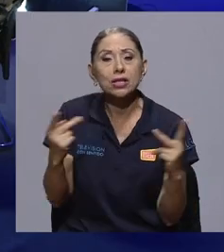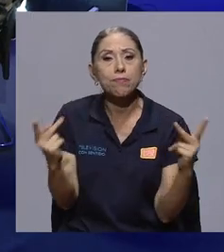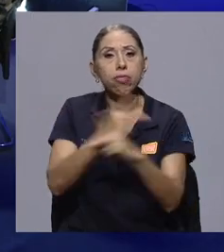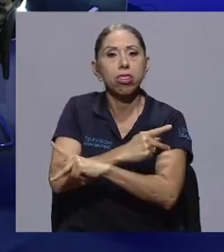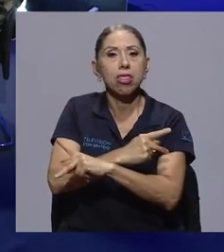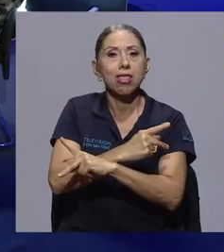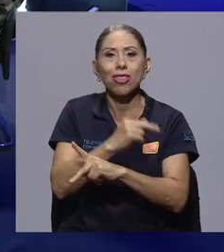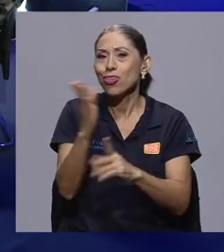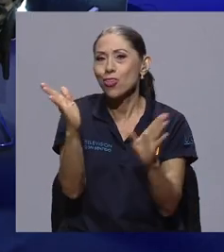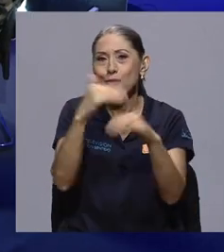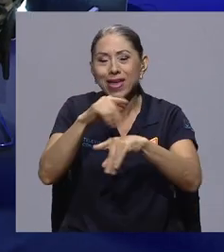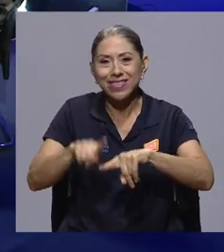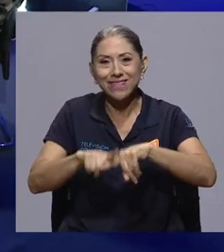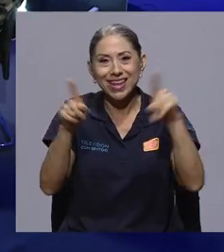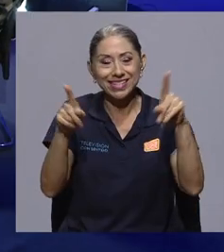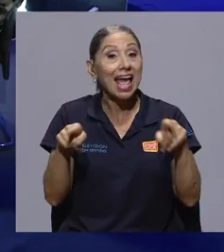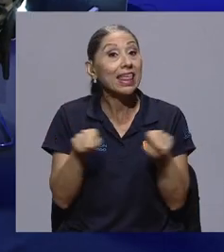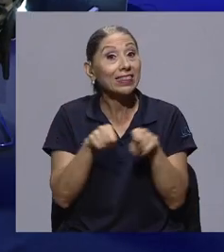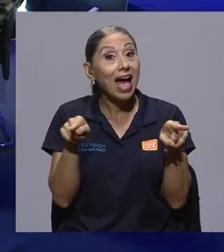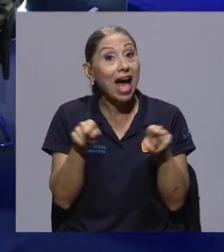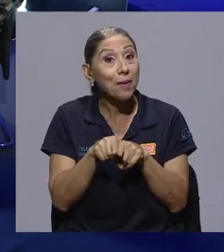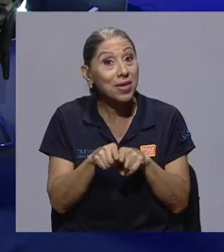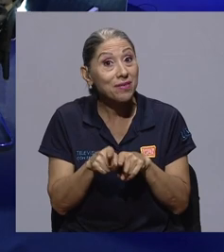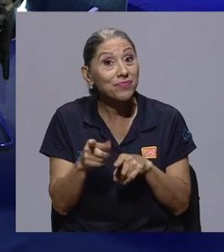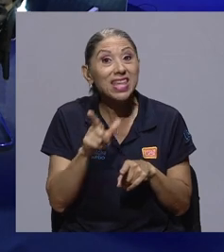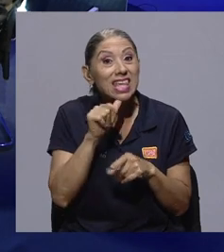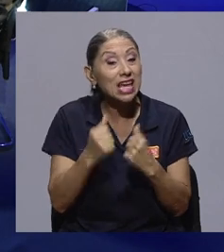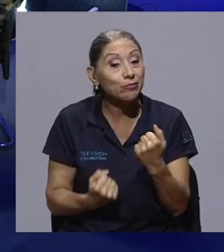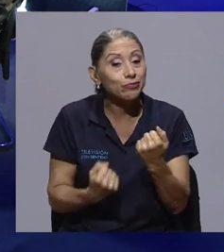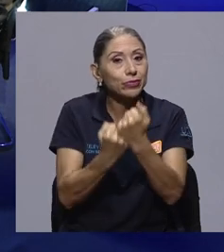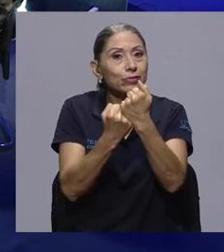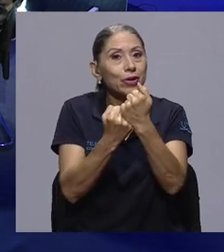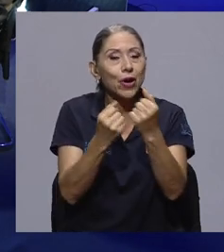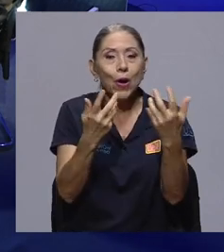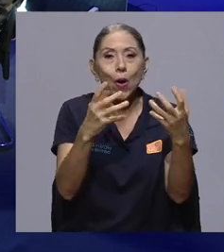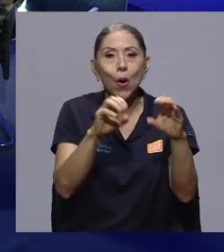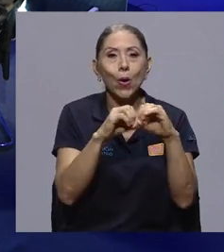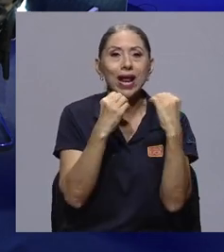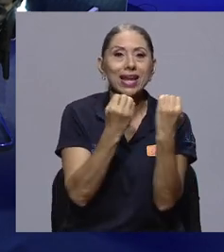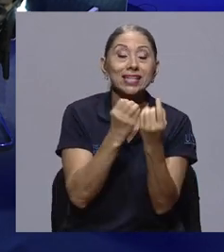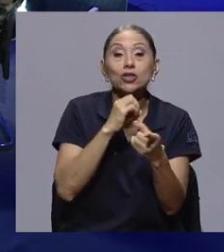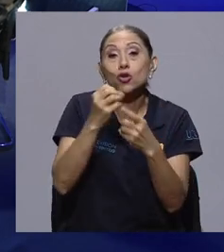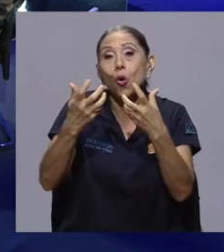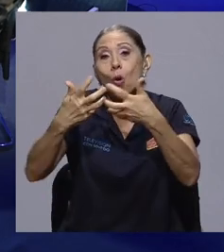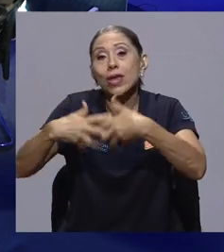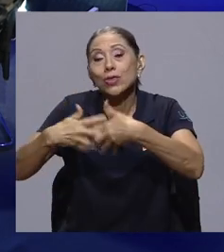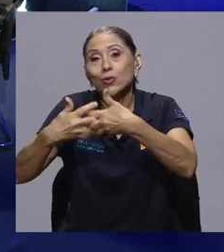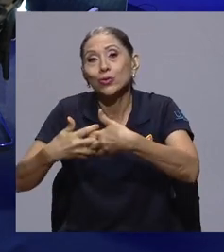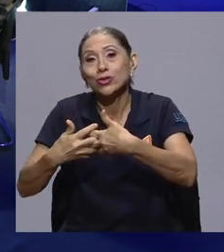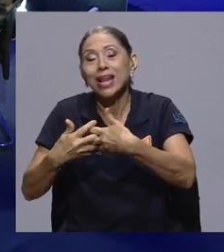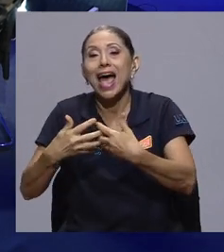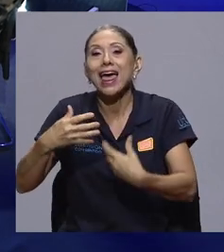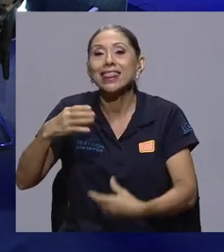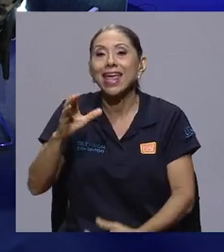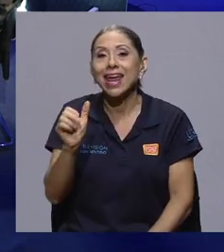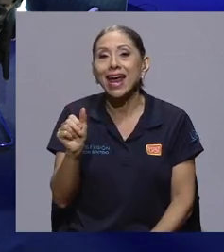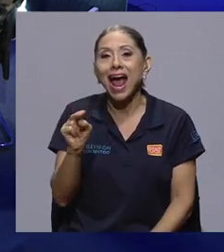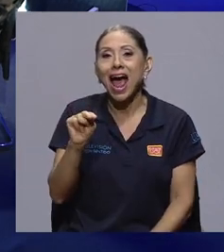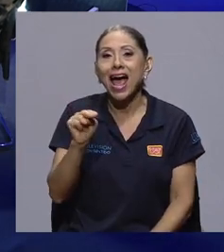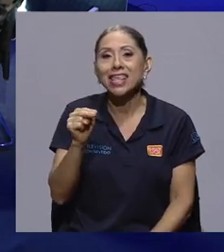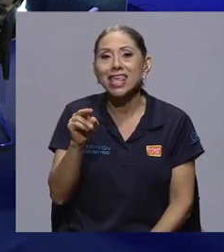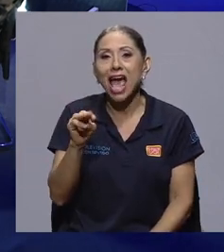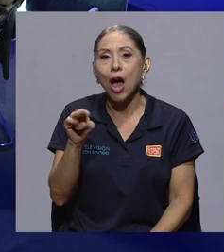Otro de los sectores a favor es la gente que tiene que estar trabajando en las organizaciones o industria de cáñamo, de uso industrial.